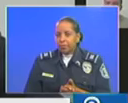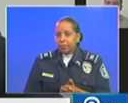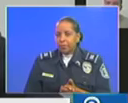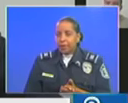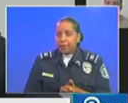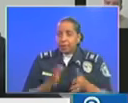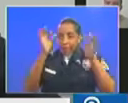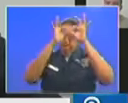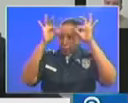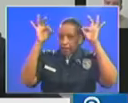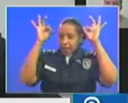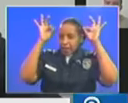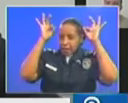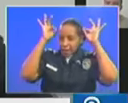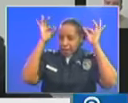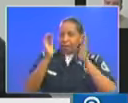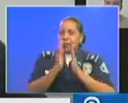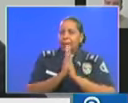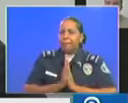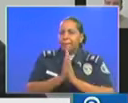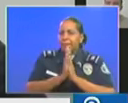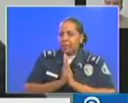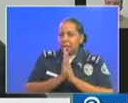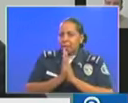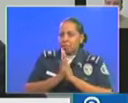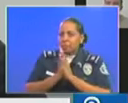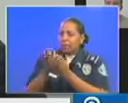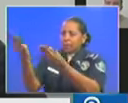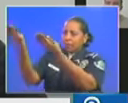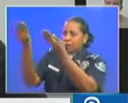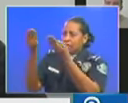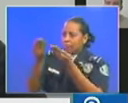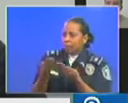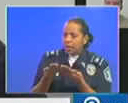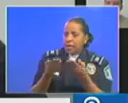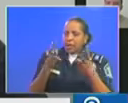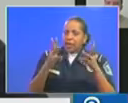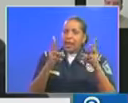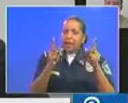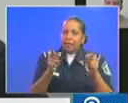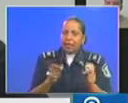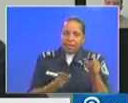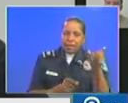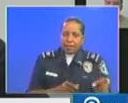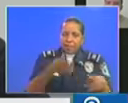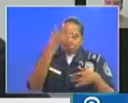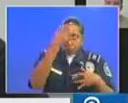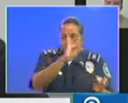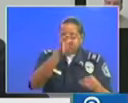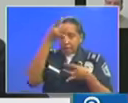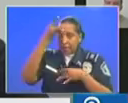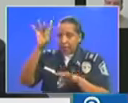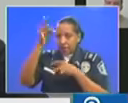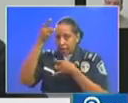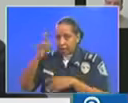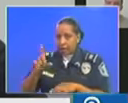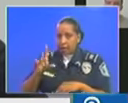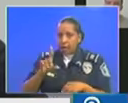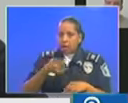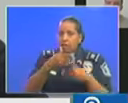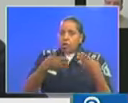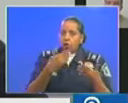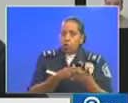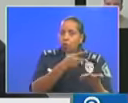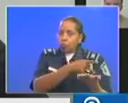ellas están pidiendo que se dé un informe sobre la cantidad de contagiados o contagiadas de estos profesionales de la salud y la